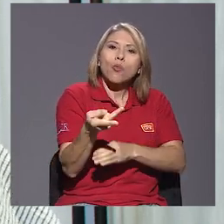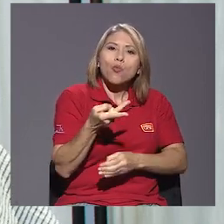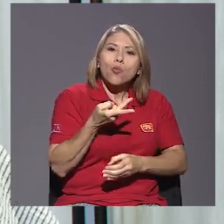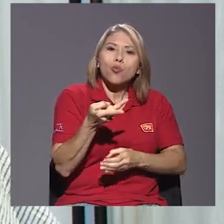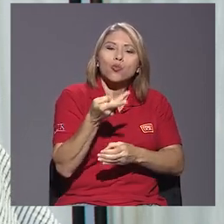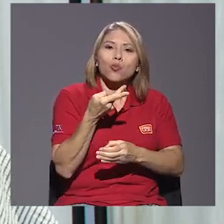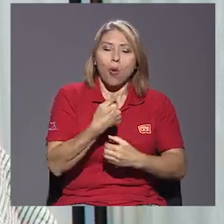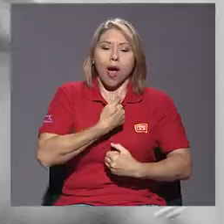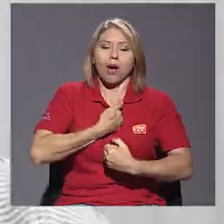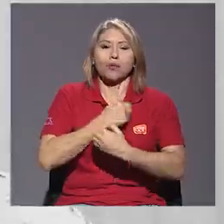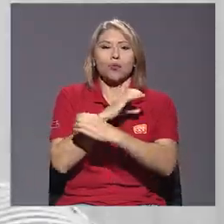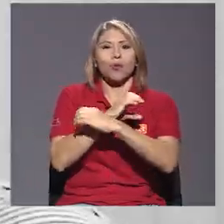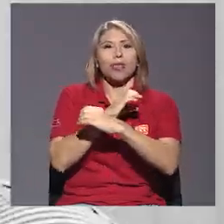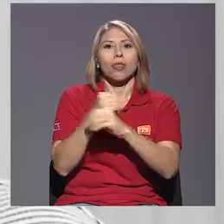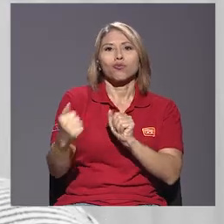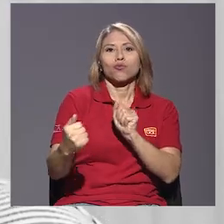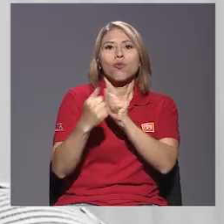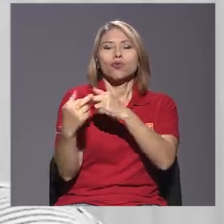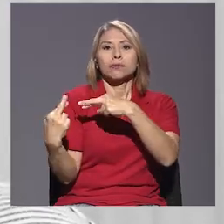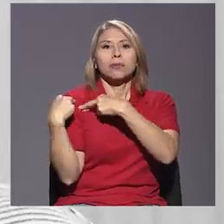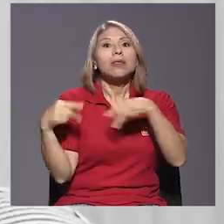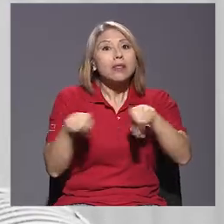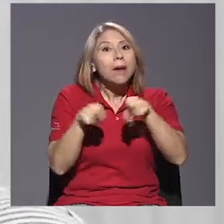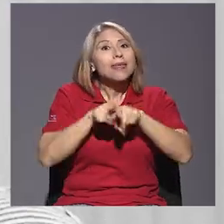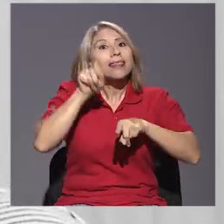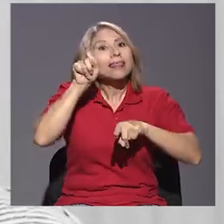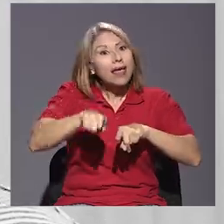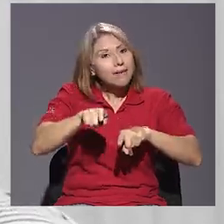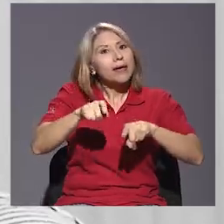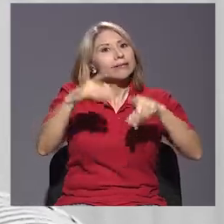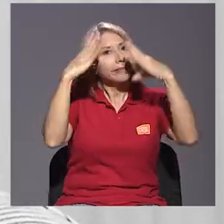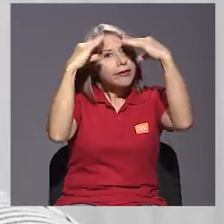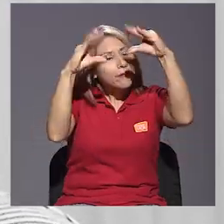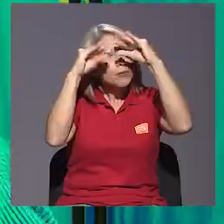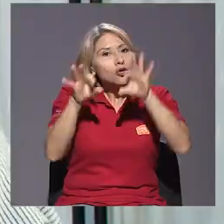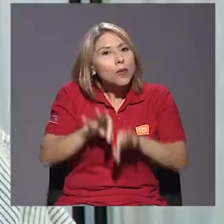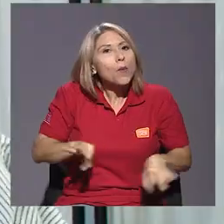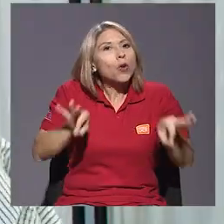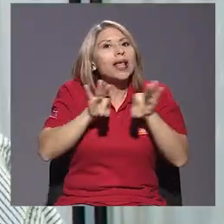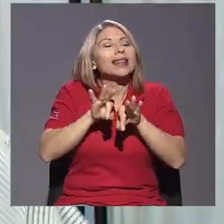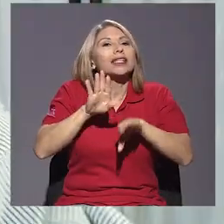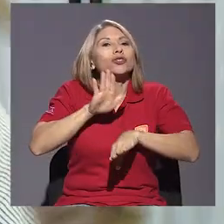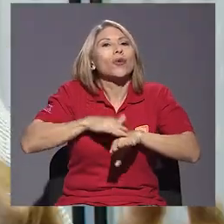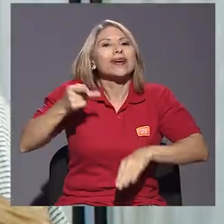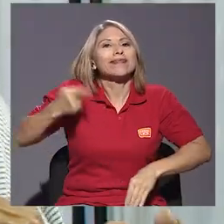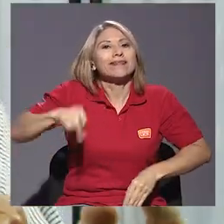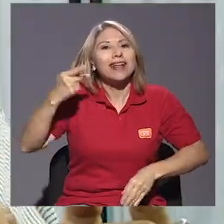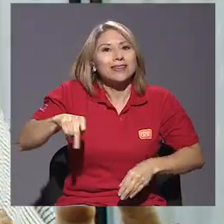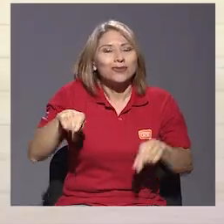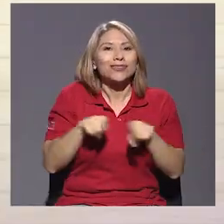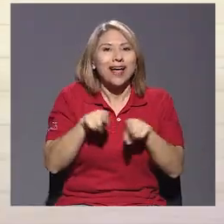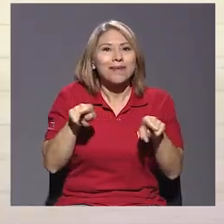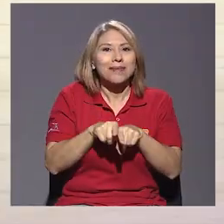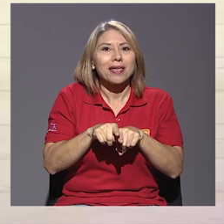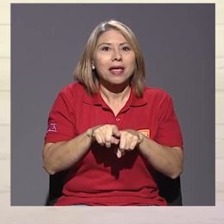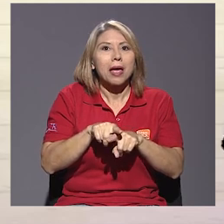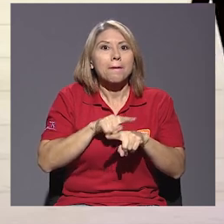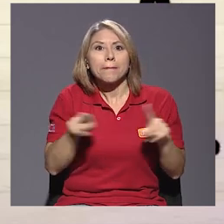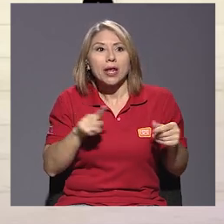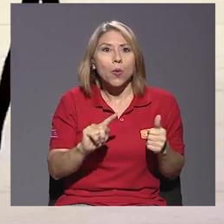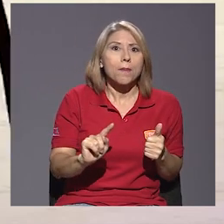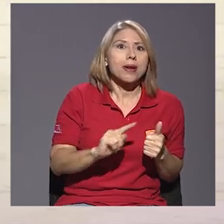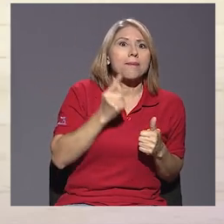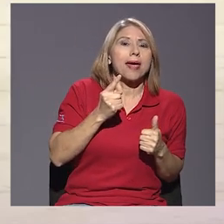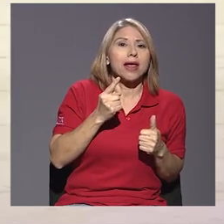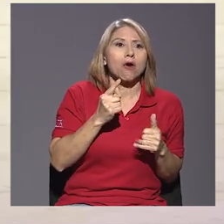y la corresponsabilidad. Además hay que tener información importante de los riesgos, también, pero no es el primero. No